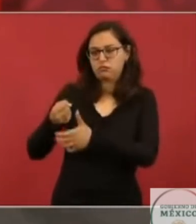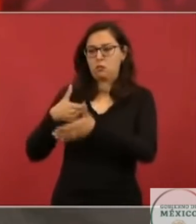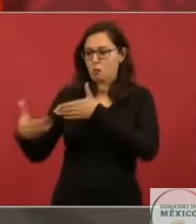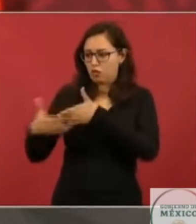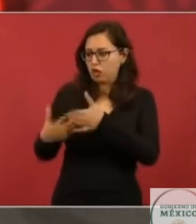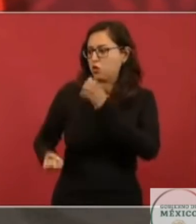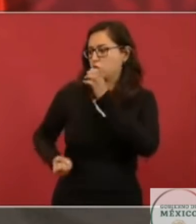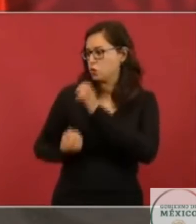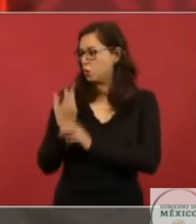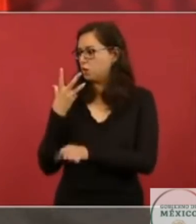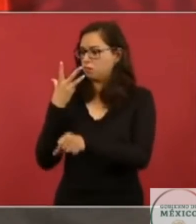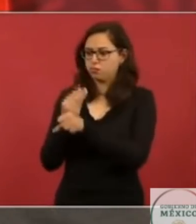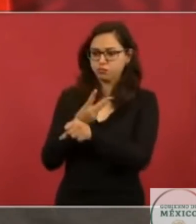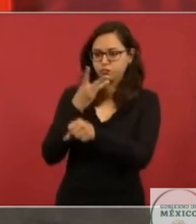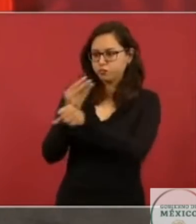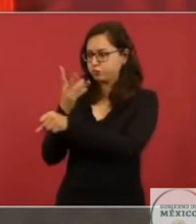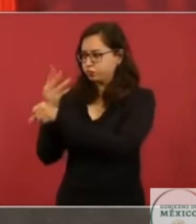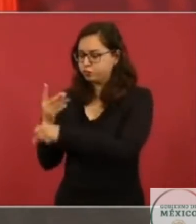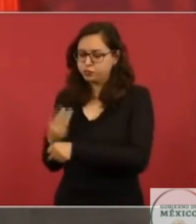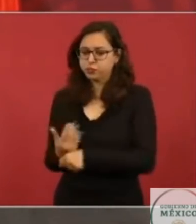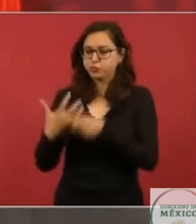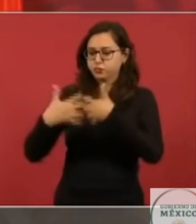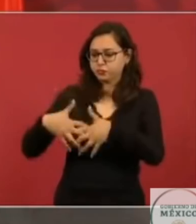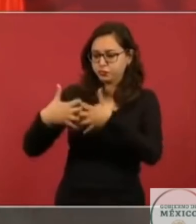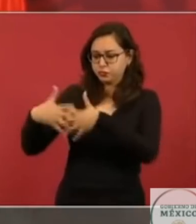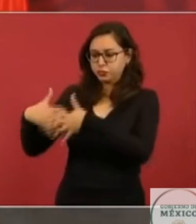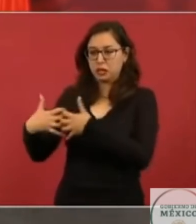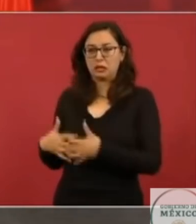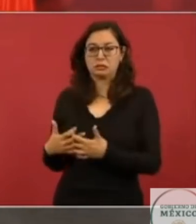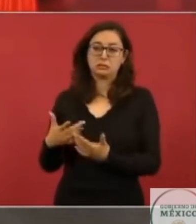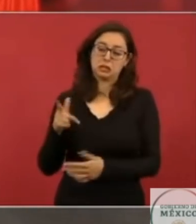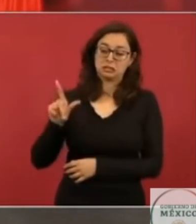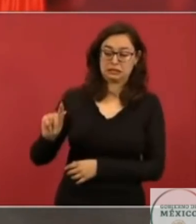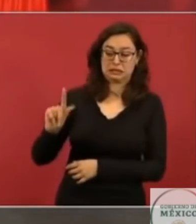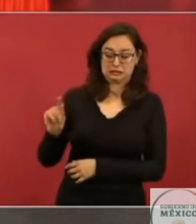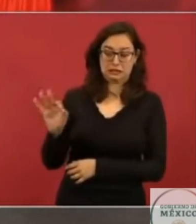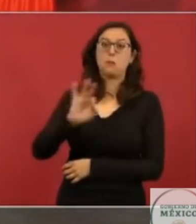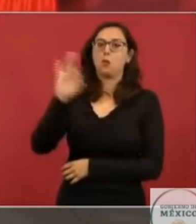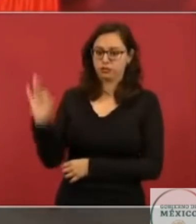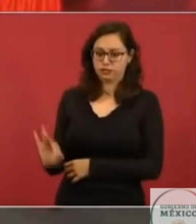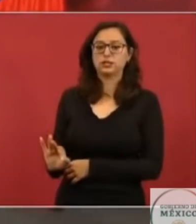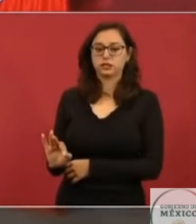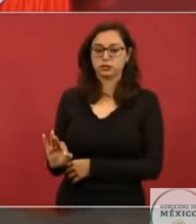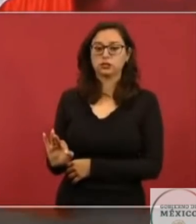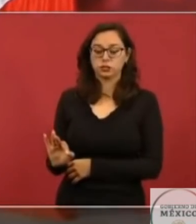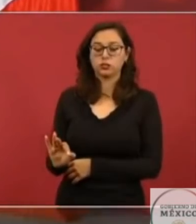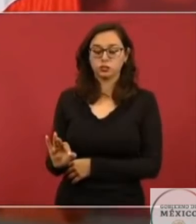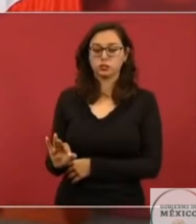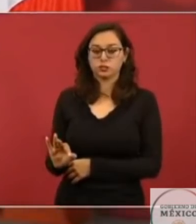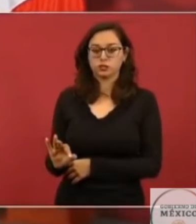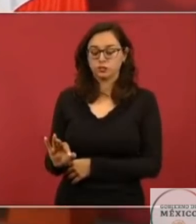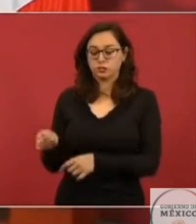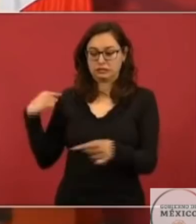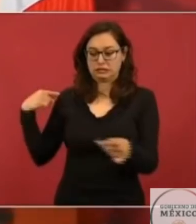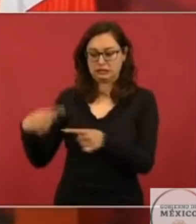reparado plantas, ya están operando al 70%. Pero cuando